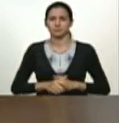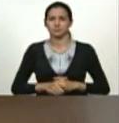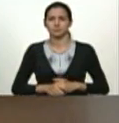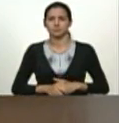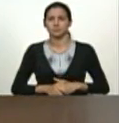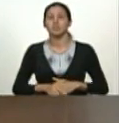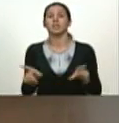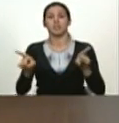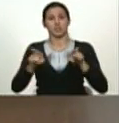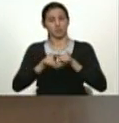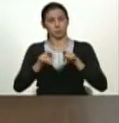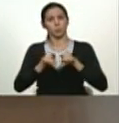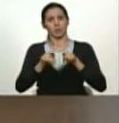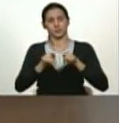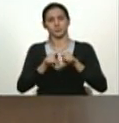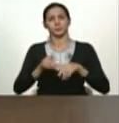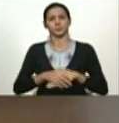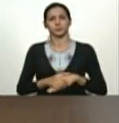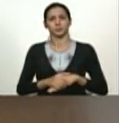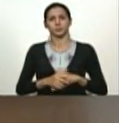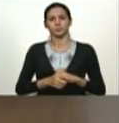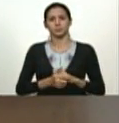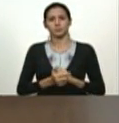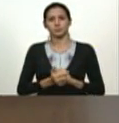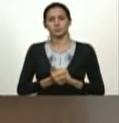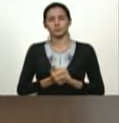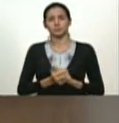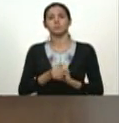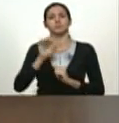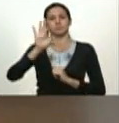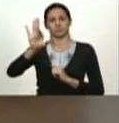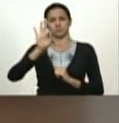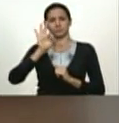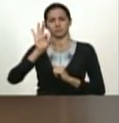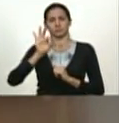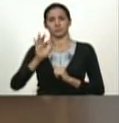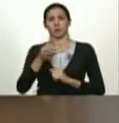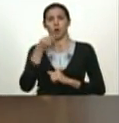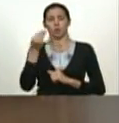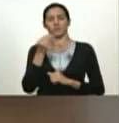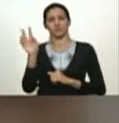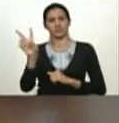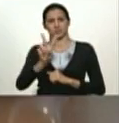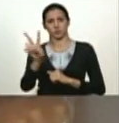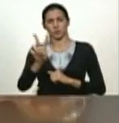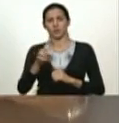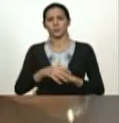igualmente he designado un joven venezolano